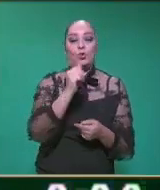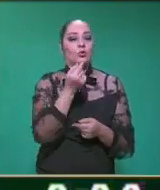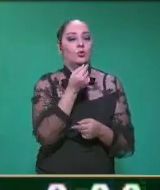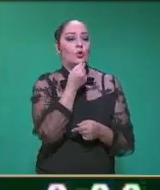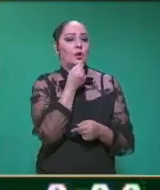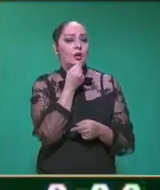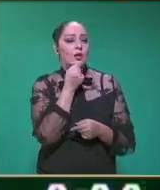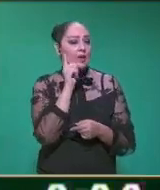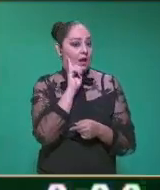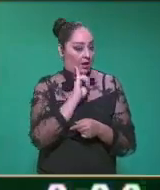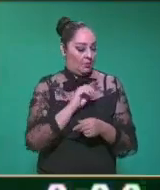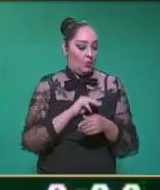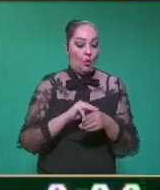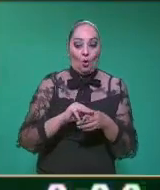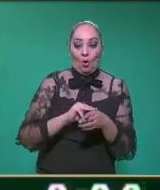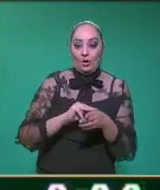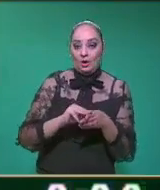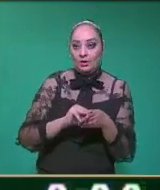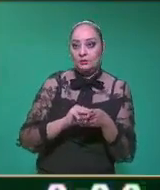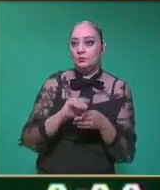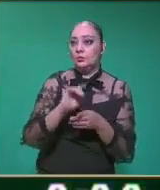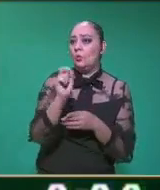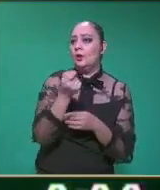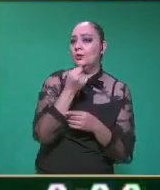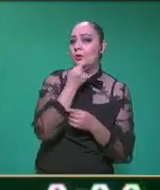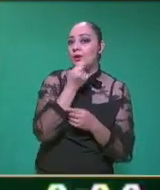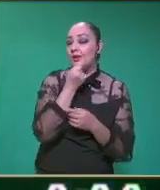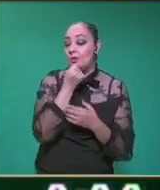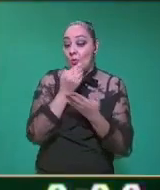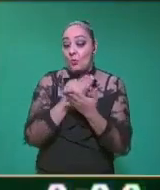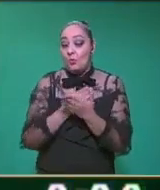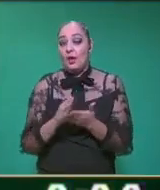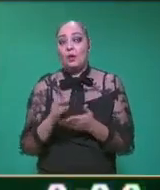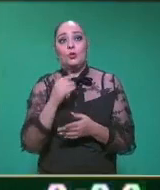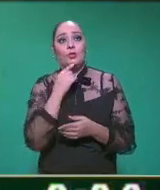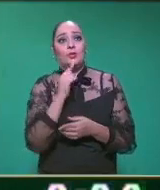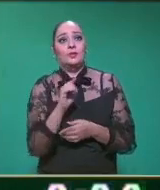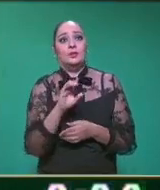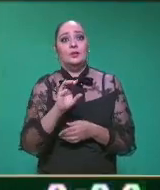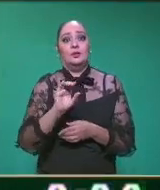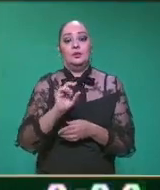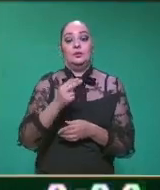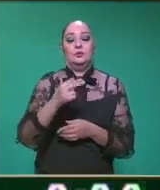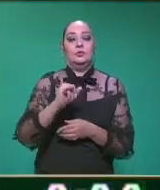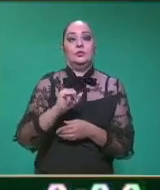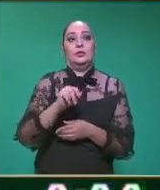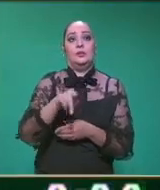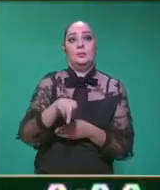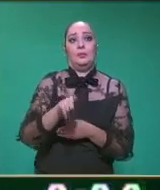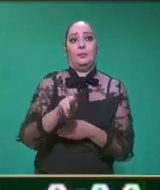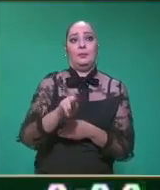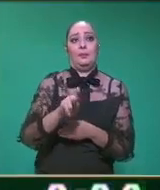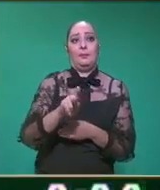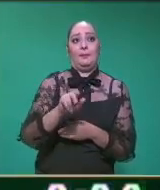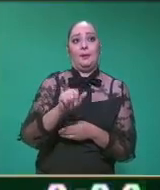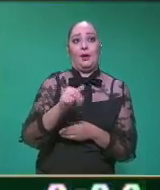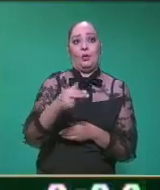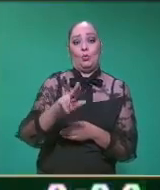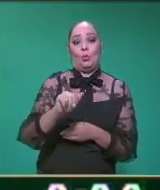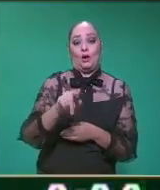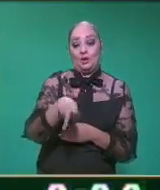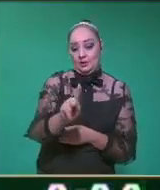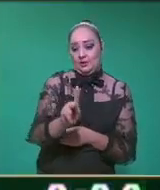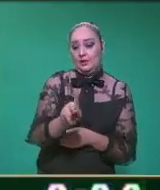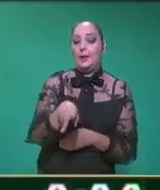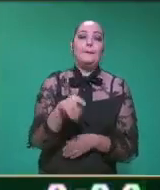tez morena. Cuando un niño es de tez blanca, se le dice chipahuac. Pero cuando alguien es